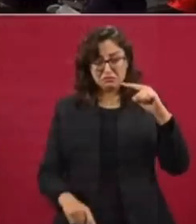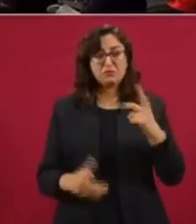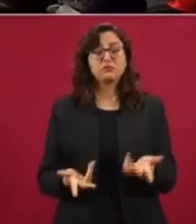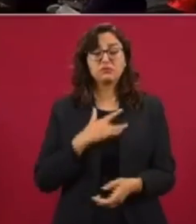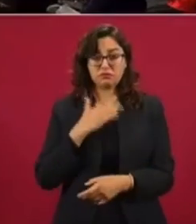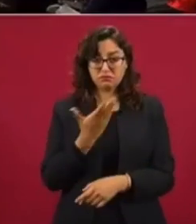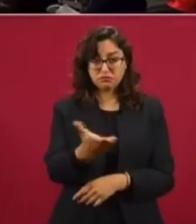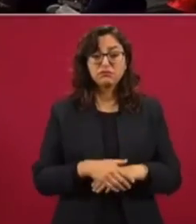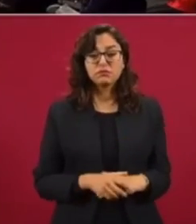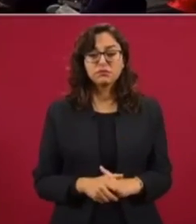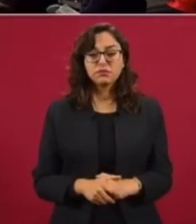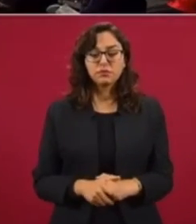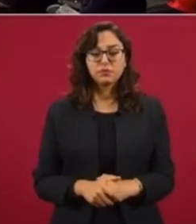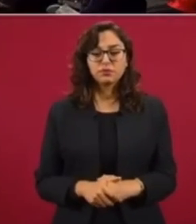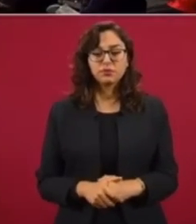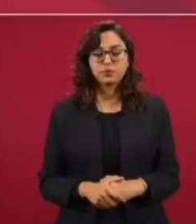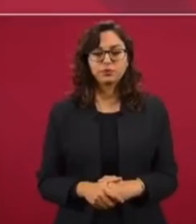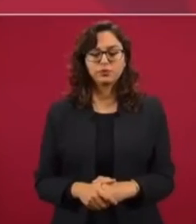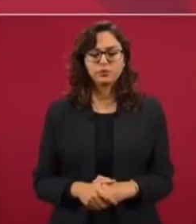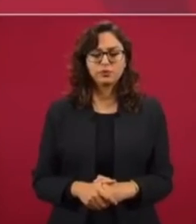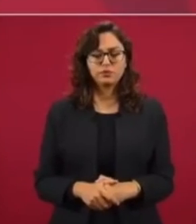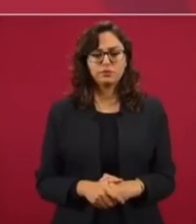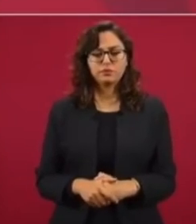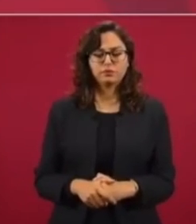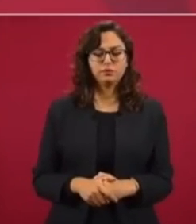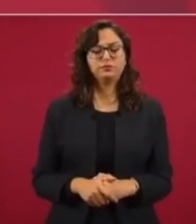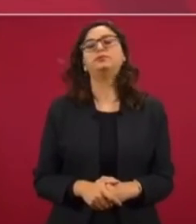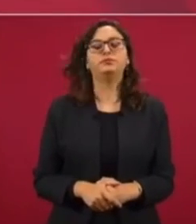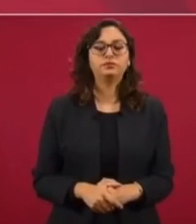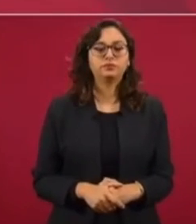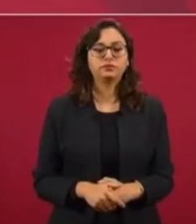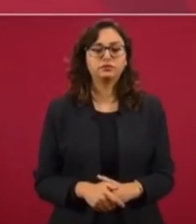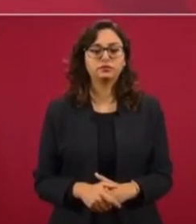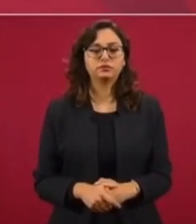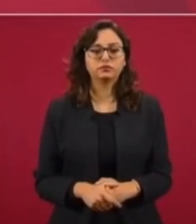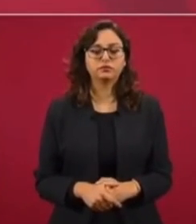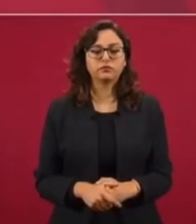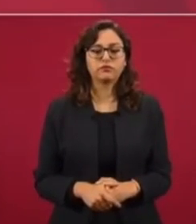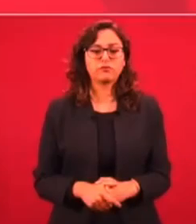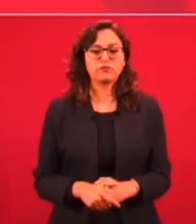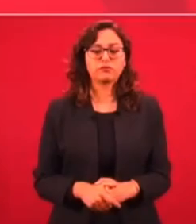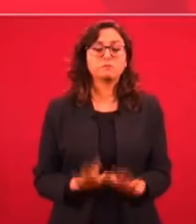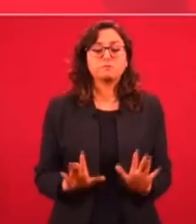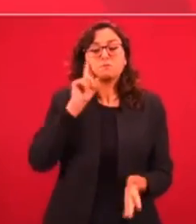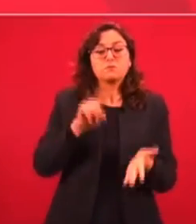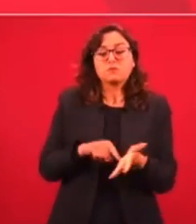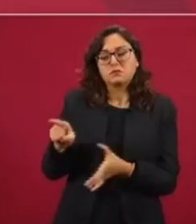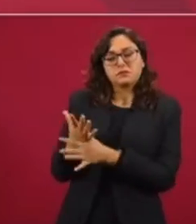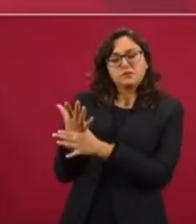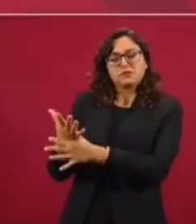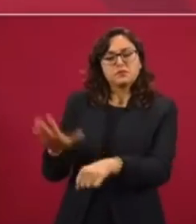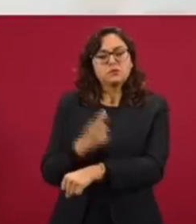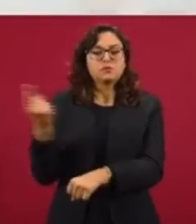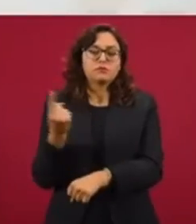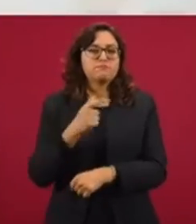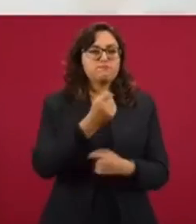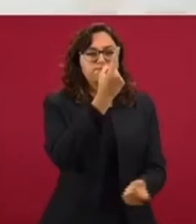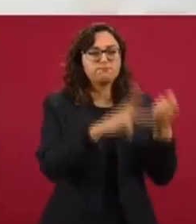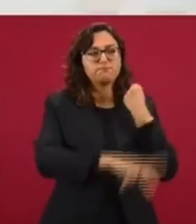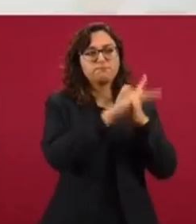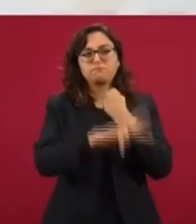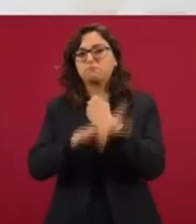de Hacienda. Gracias. Sí, yo creo que él se refería a que se optó en varios países por más de lo mismo.